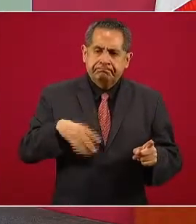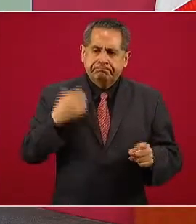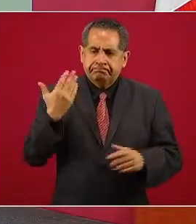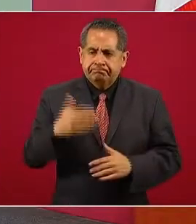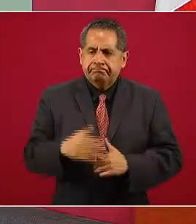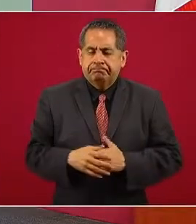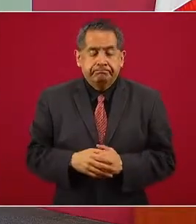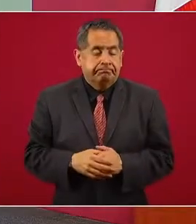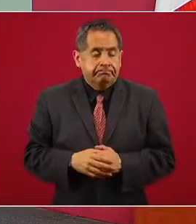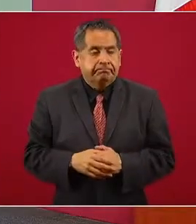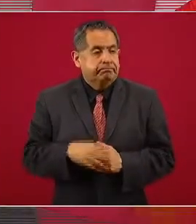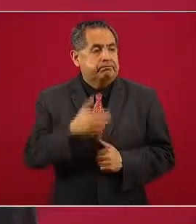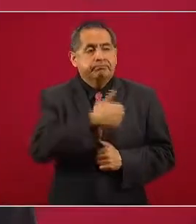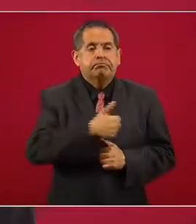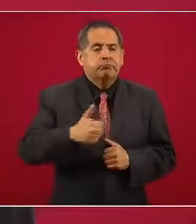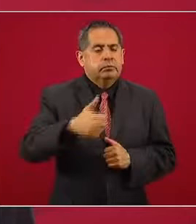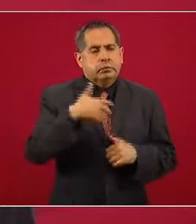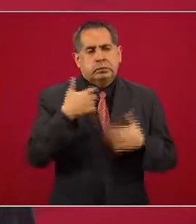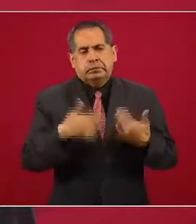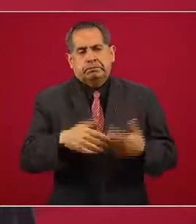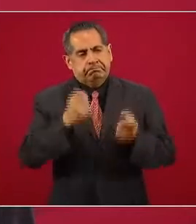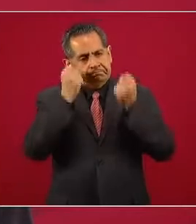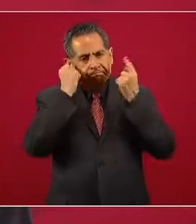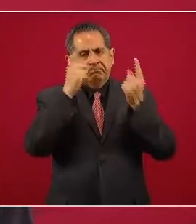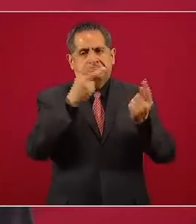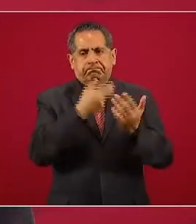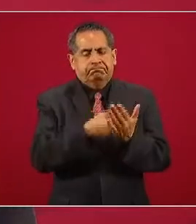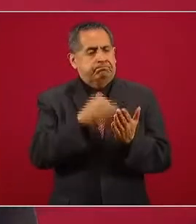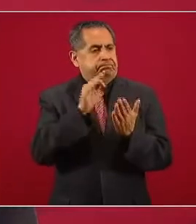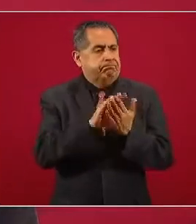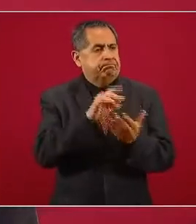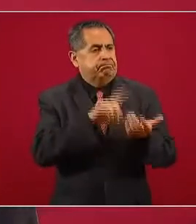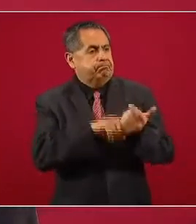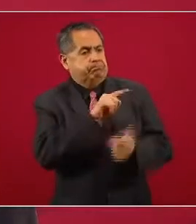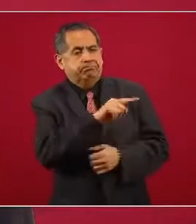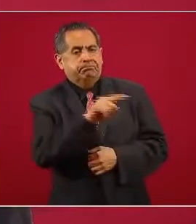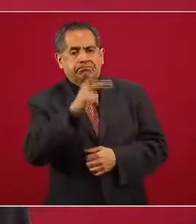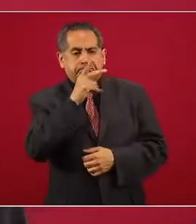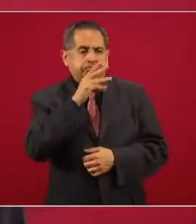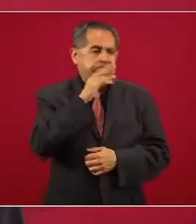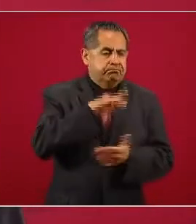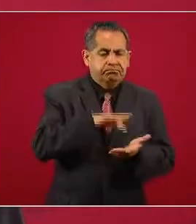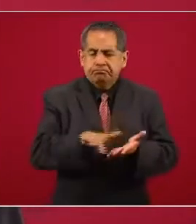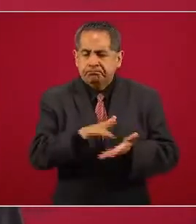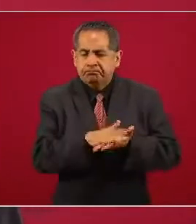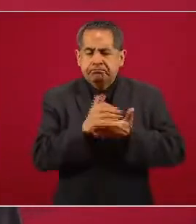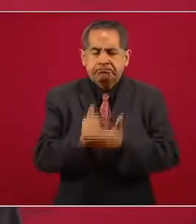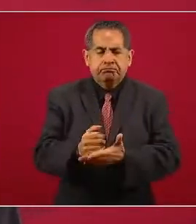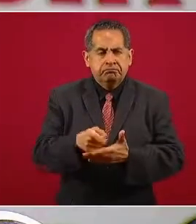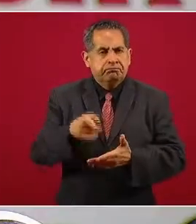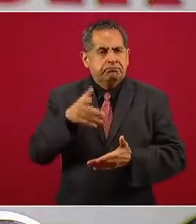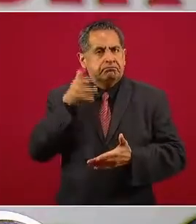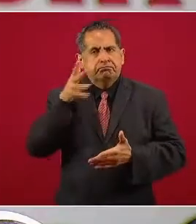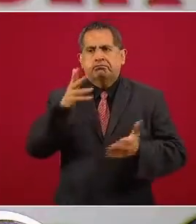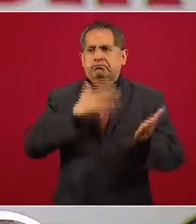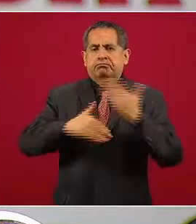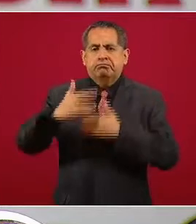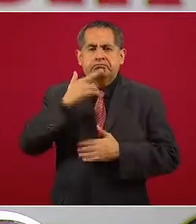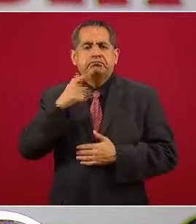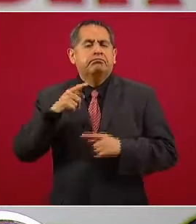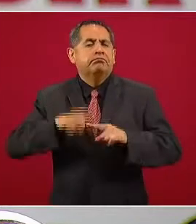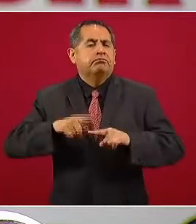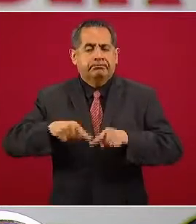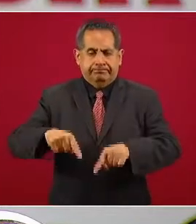En cada hogar hay heroínas y héroes que han sacado lo mejor de sí por lo mejor de México, nuestros niños.